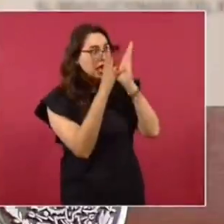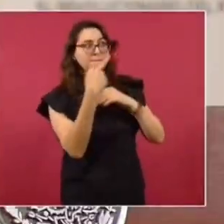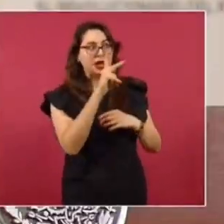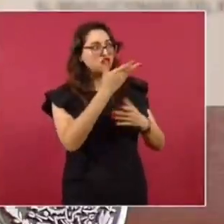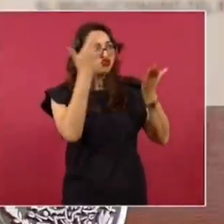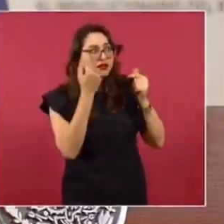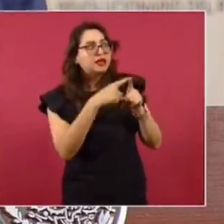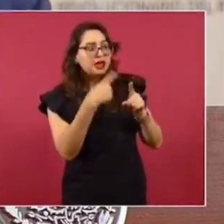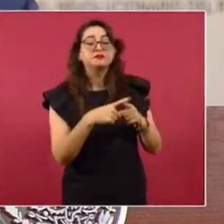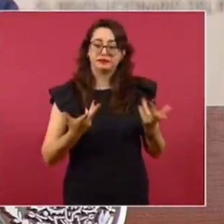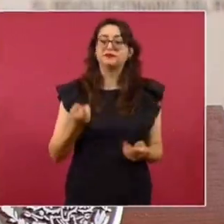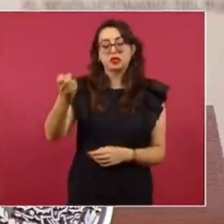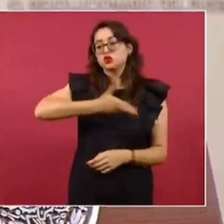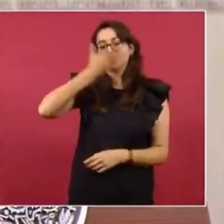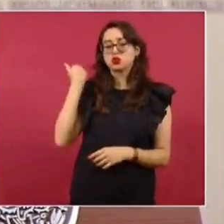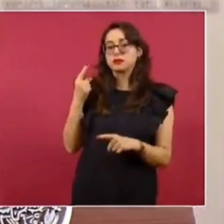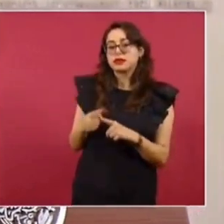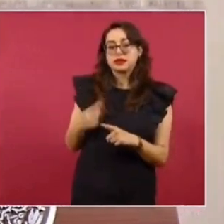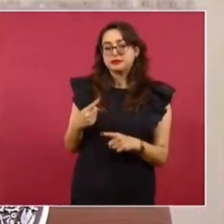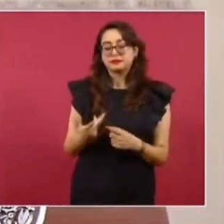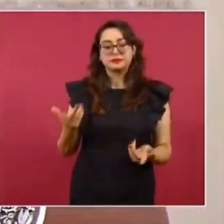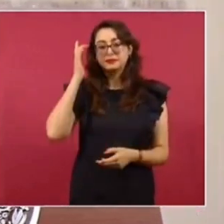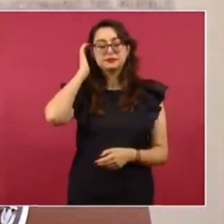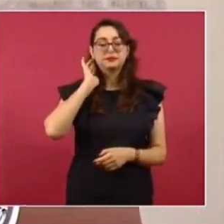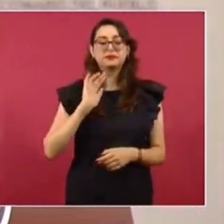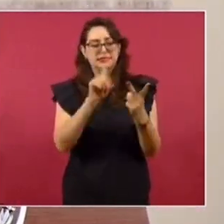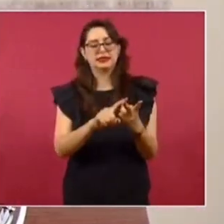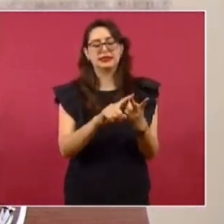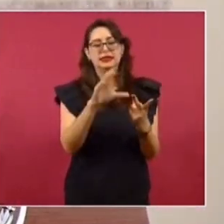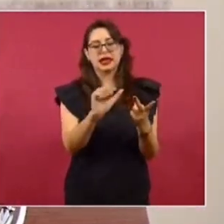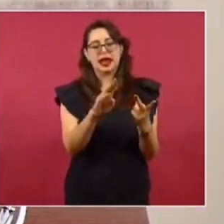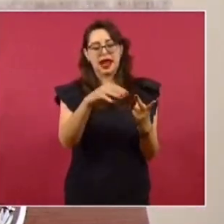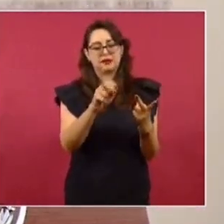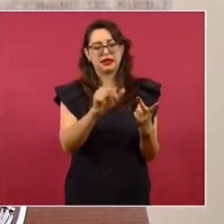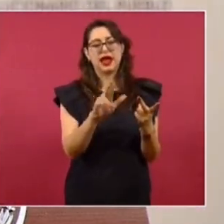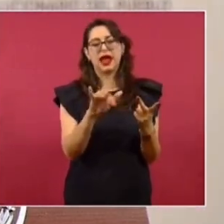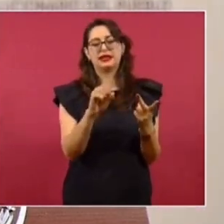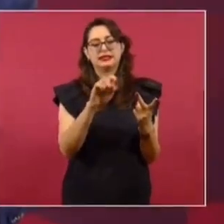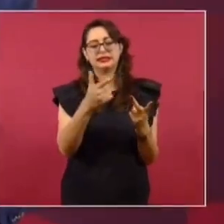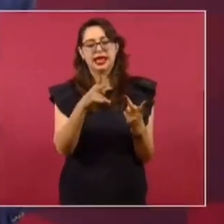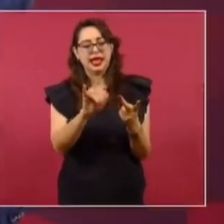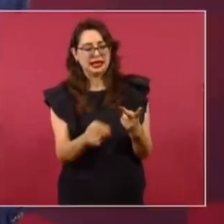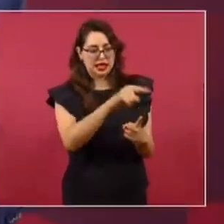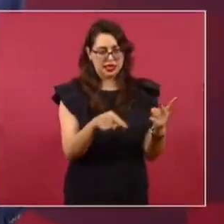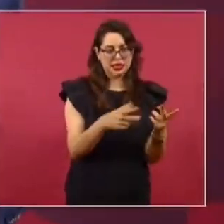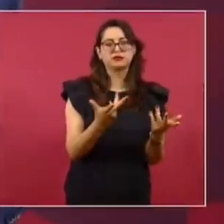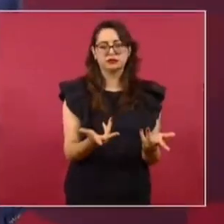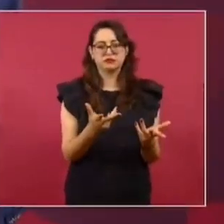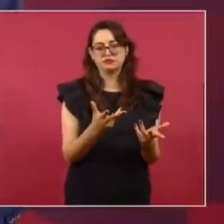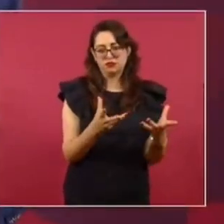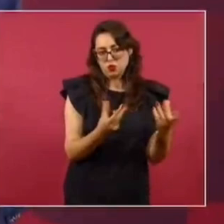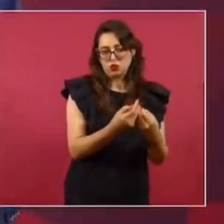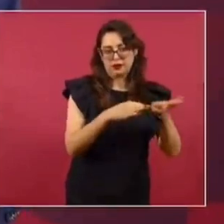quién. O porque las, a ver, las guacamayas, además que hackearon a la Secretaría de Defensa.